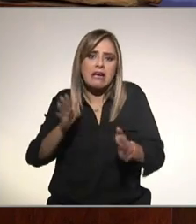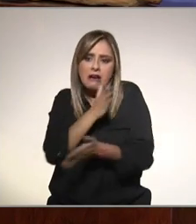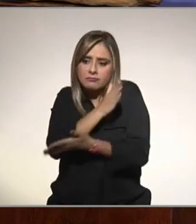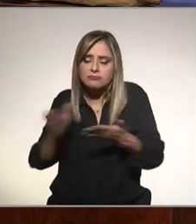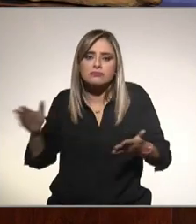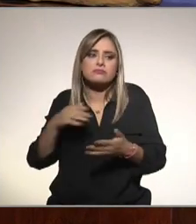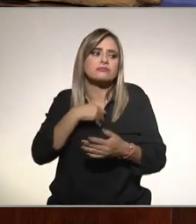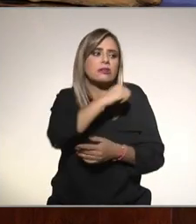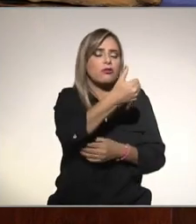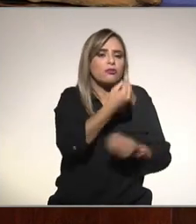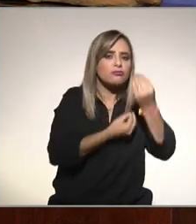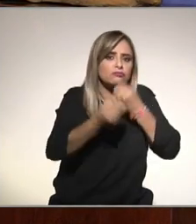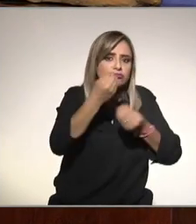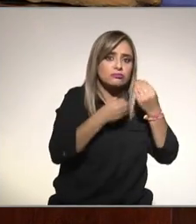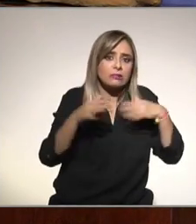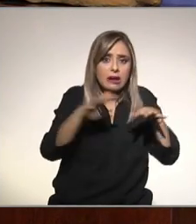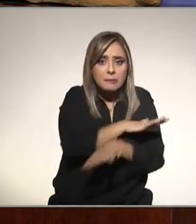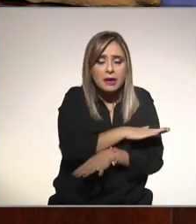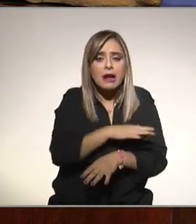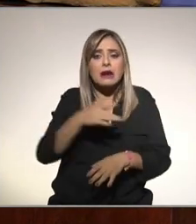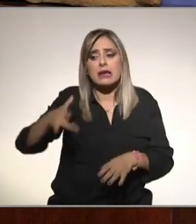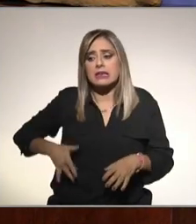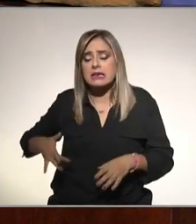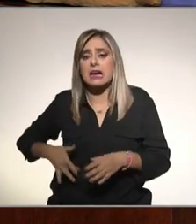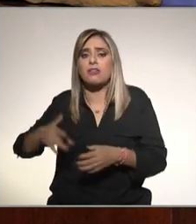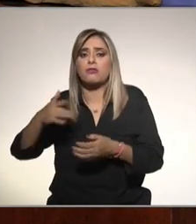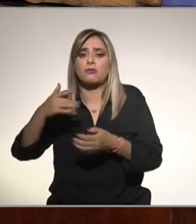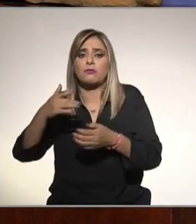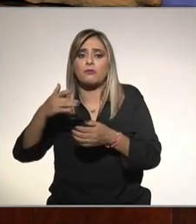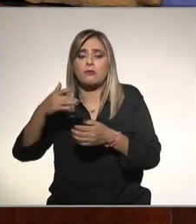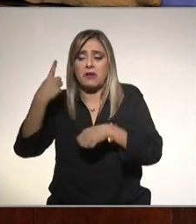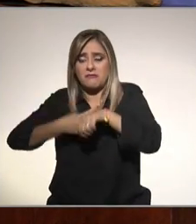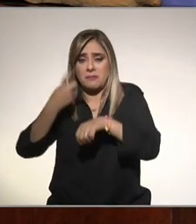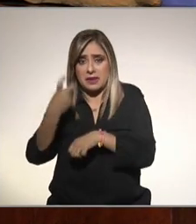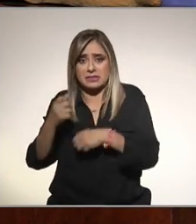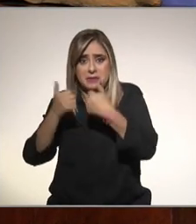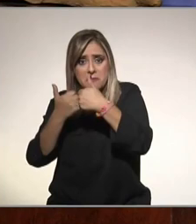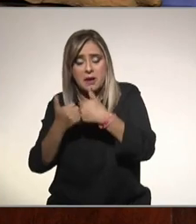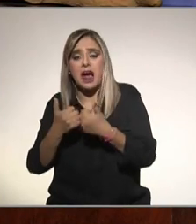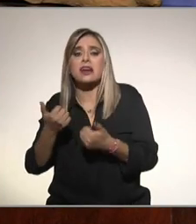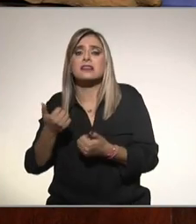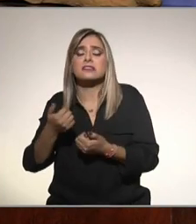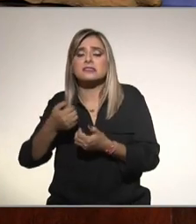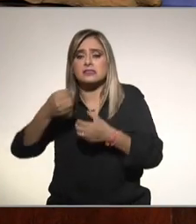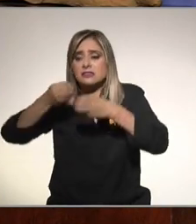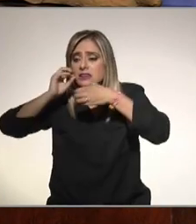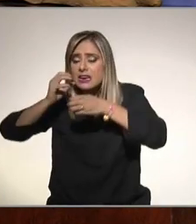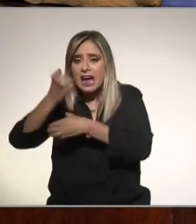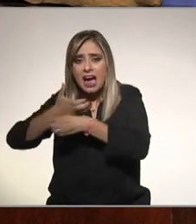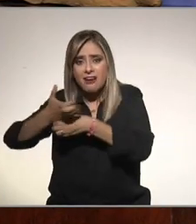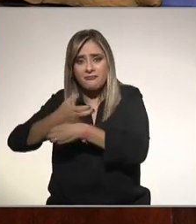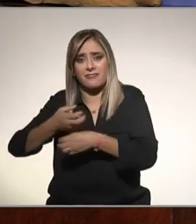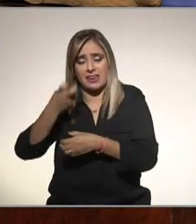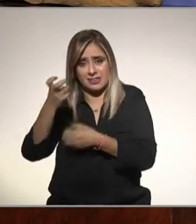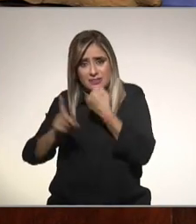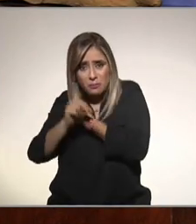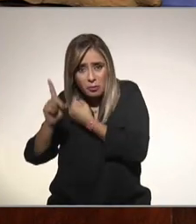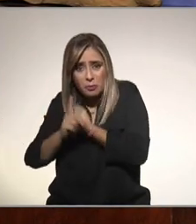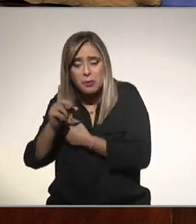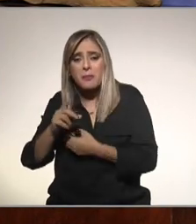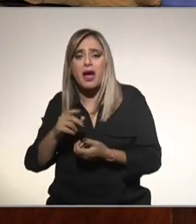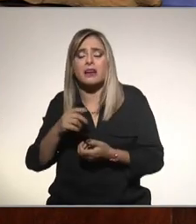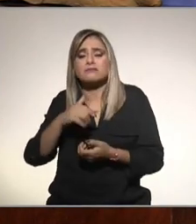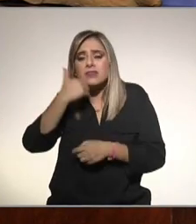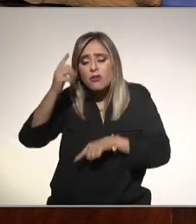con pan de todas sus mañanas le ayuda y qué medicamentos debe usar pues para no tener hígado